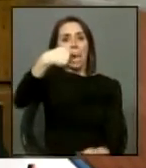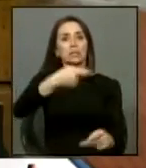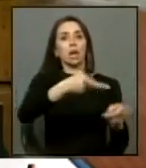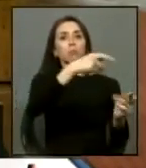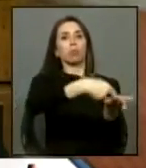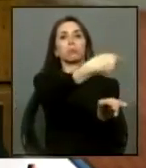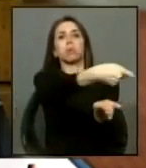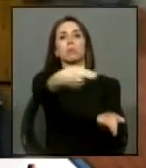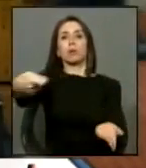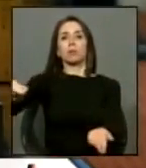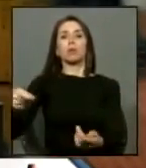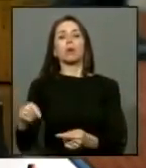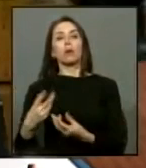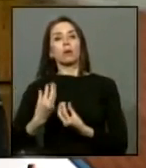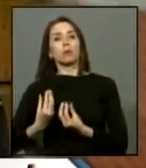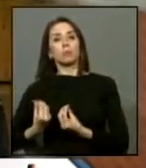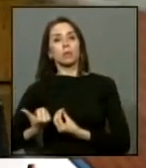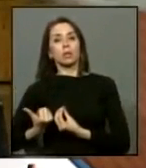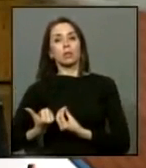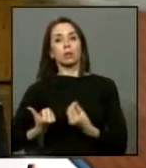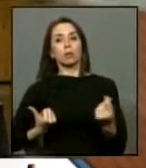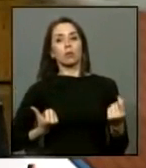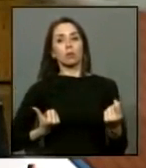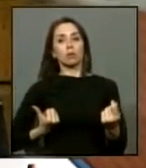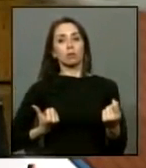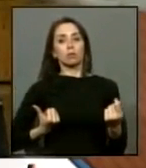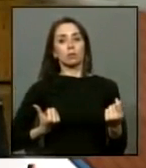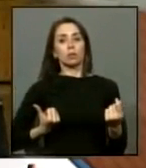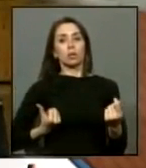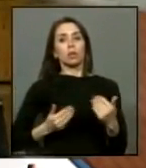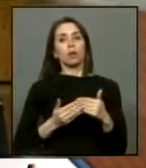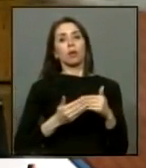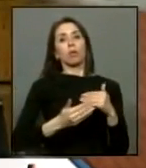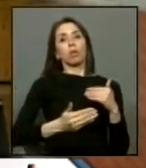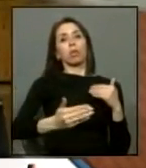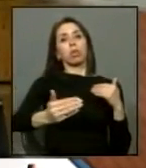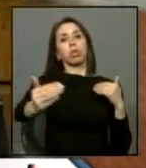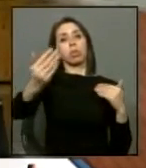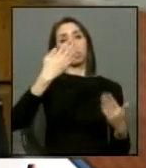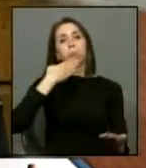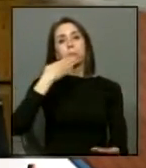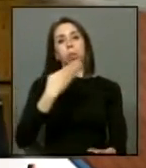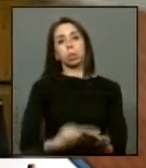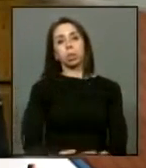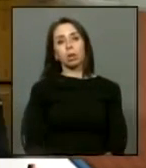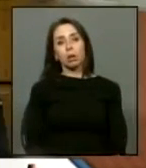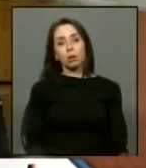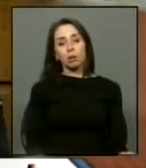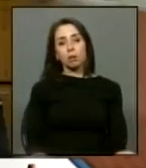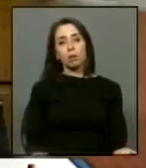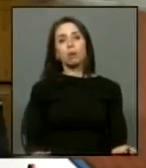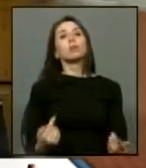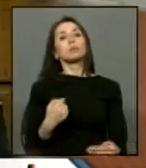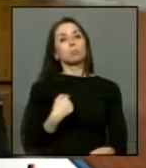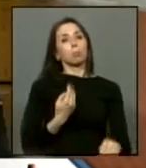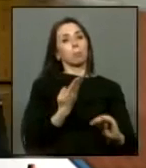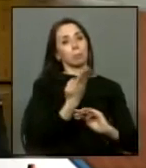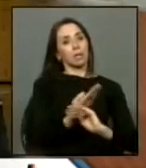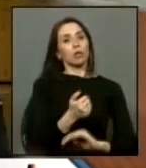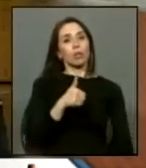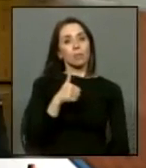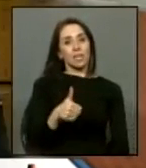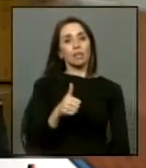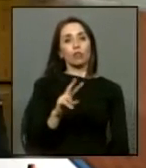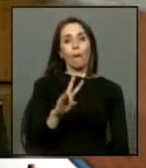ellos temen con justificación que esto termine extendiéndose eternamente. En síntesis, solicito al director de